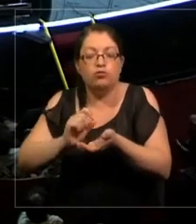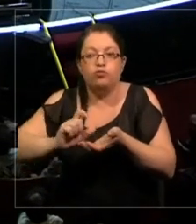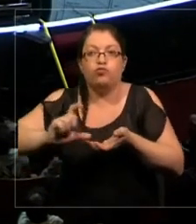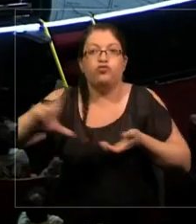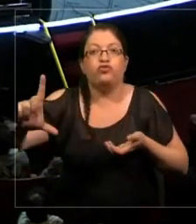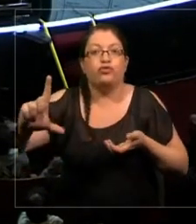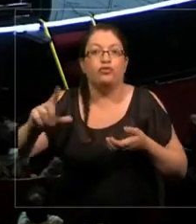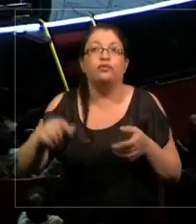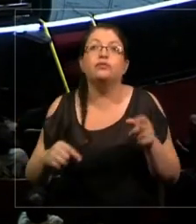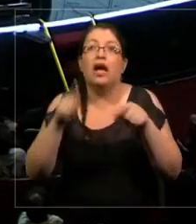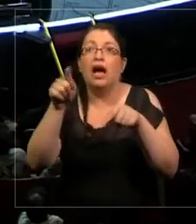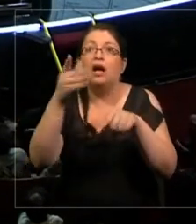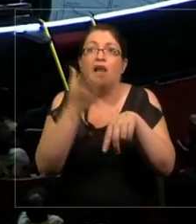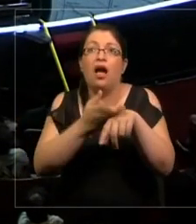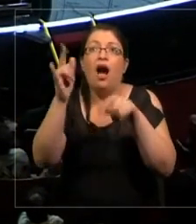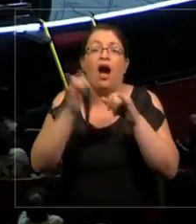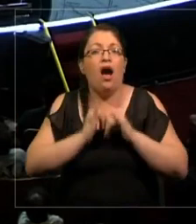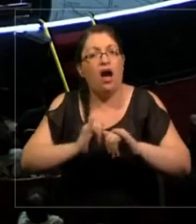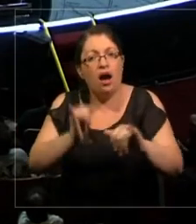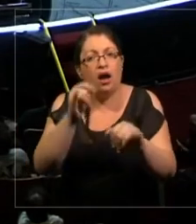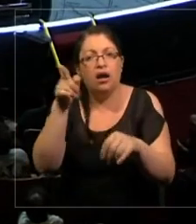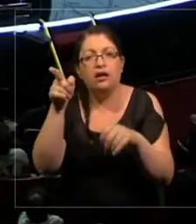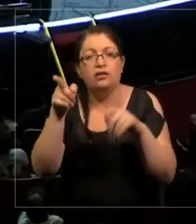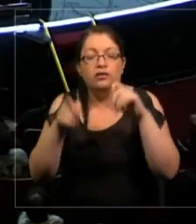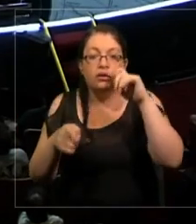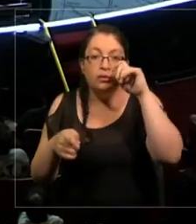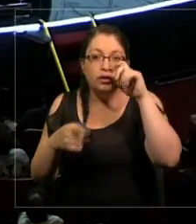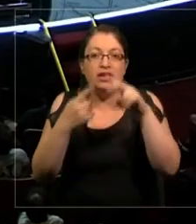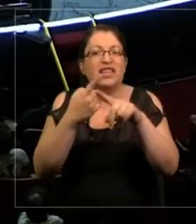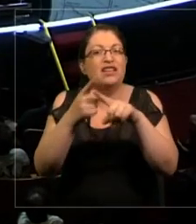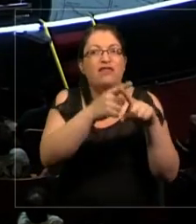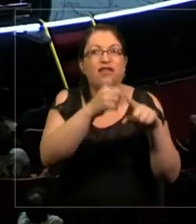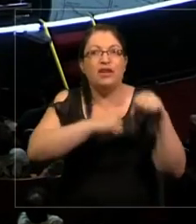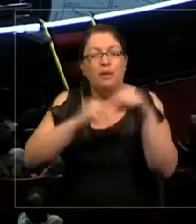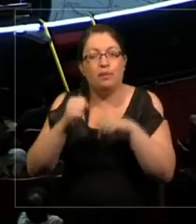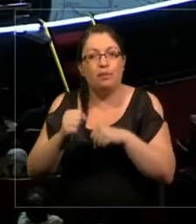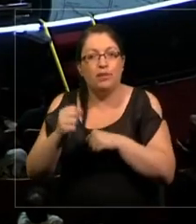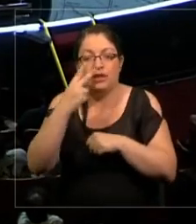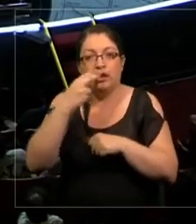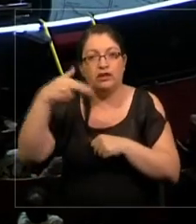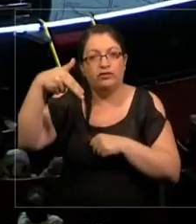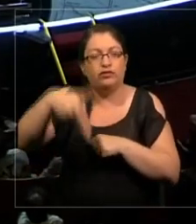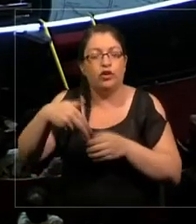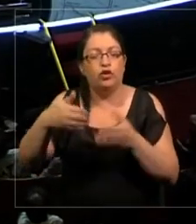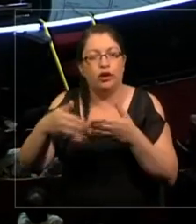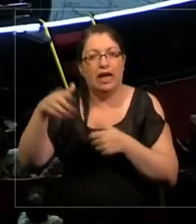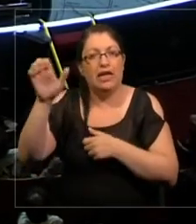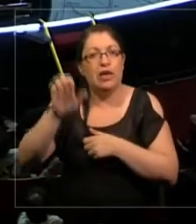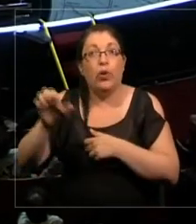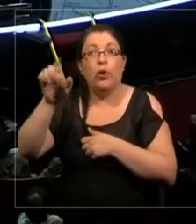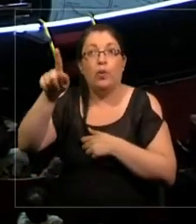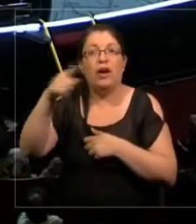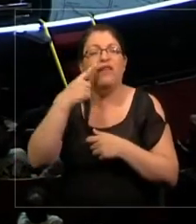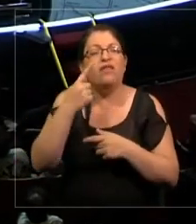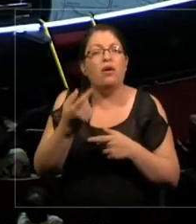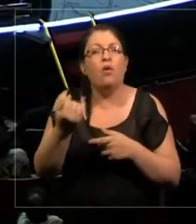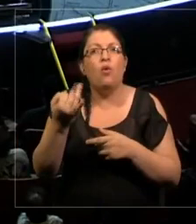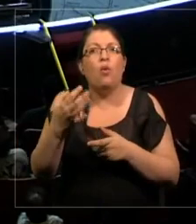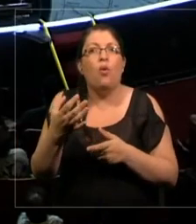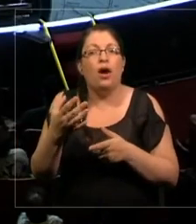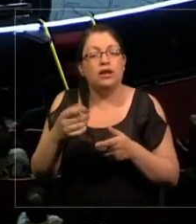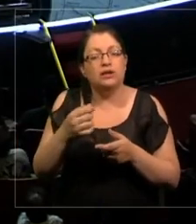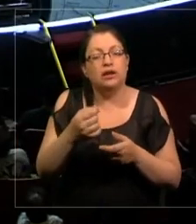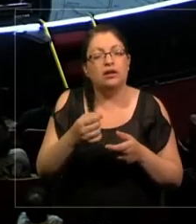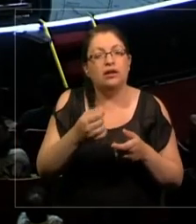Aquí hay información de benzineras en Europa. Y uno, lo que está ploteado acá es la cantidad de benzineras